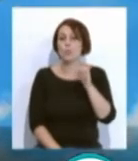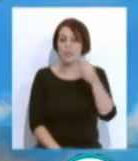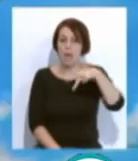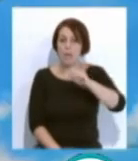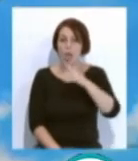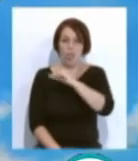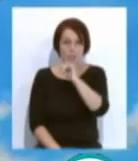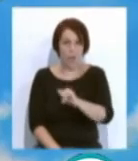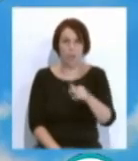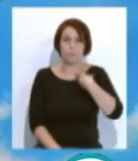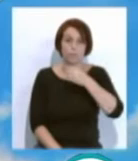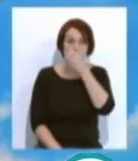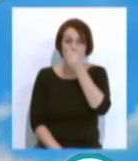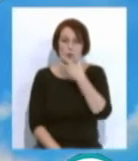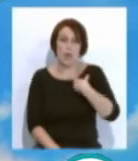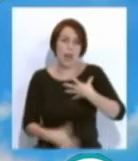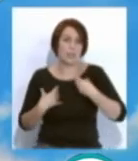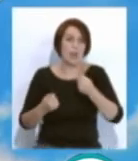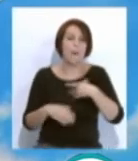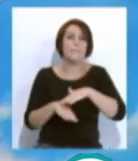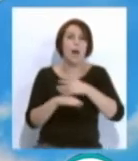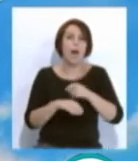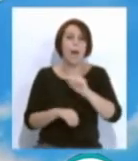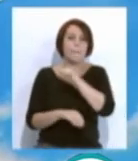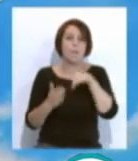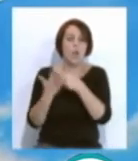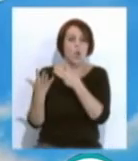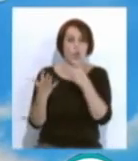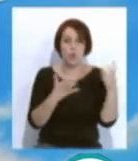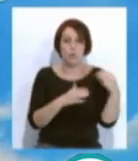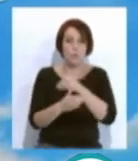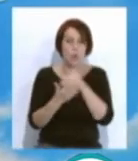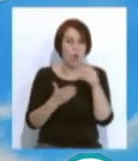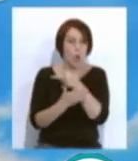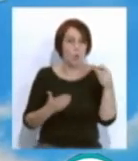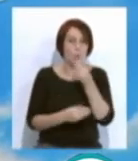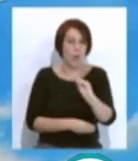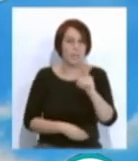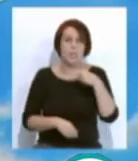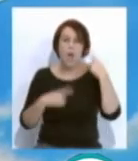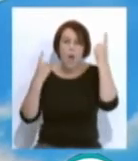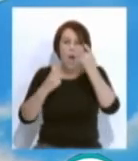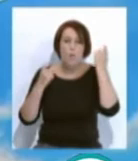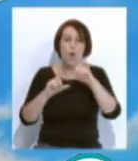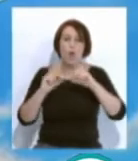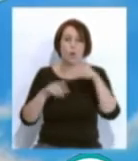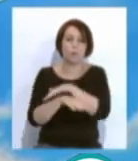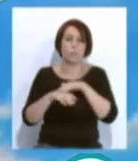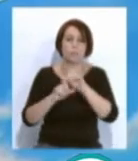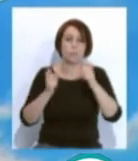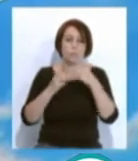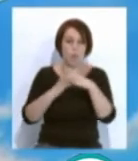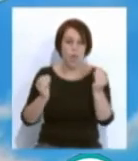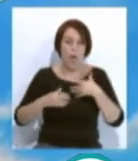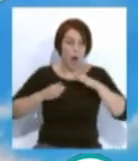para que con 1.800 millones de euros más y con el esfuerzo que está haciendo el gobierno de la Junta de Andalucía, a pesar